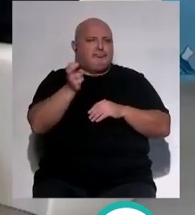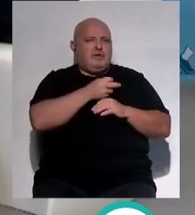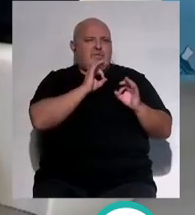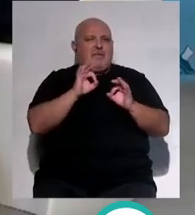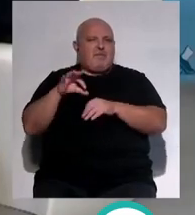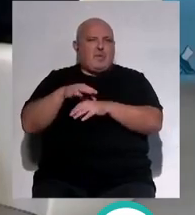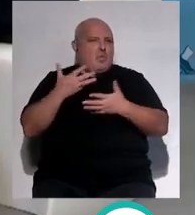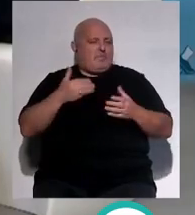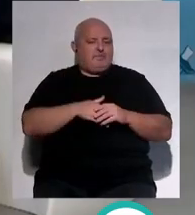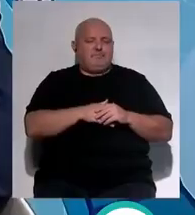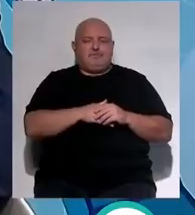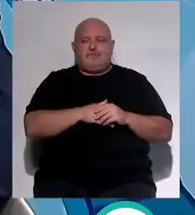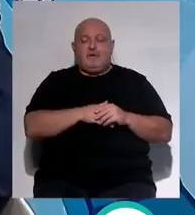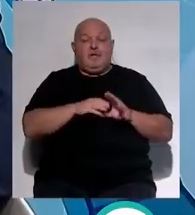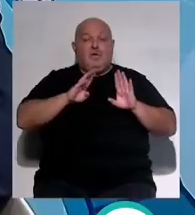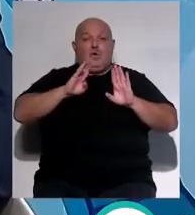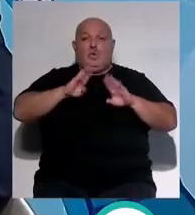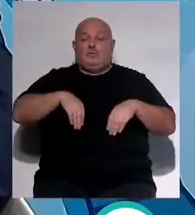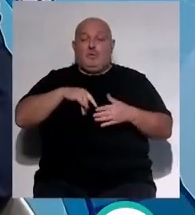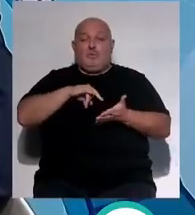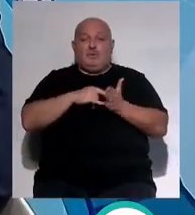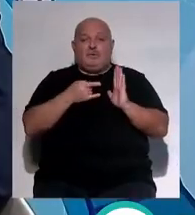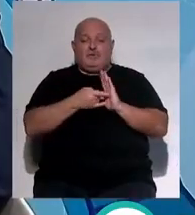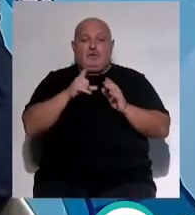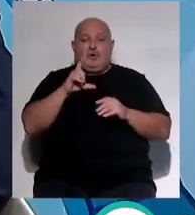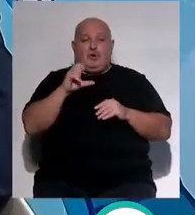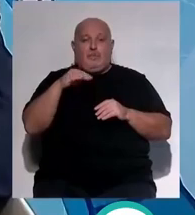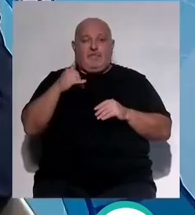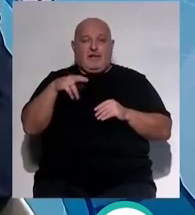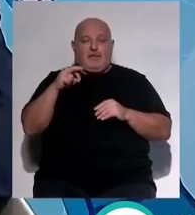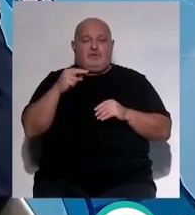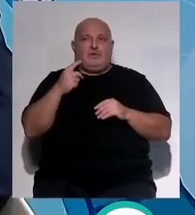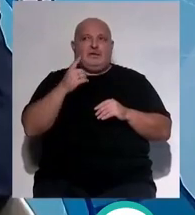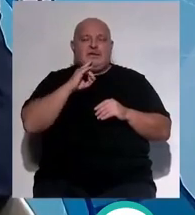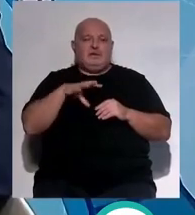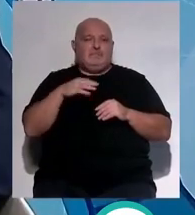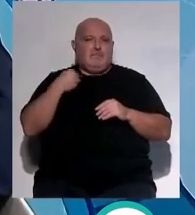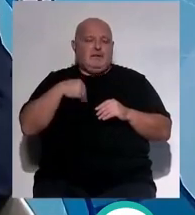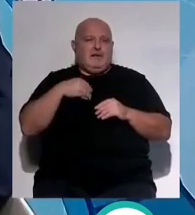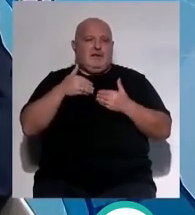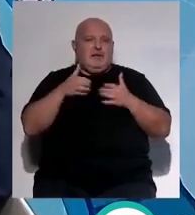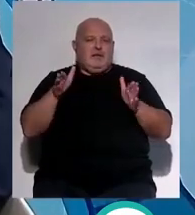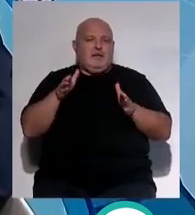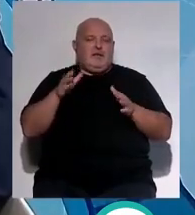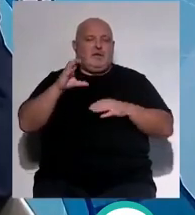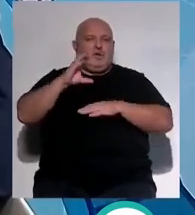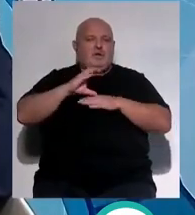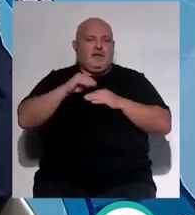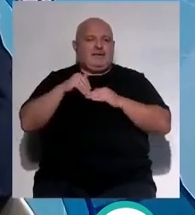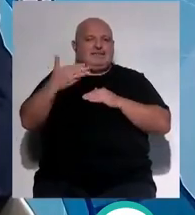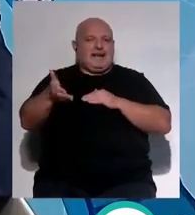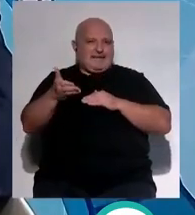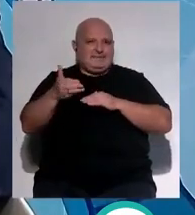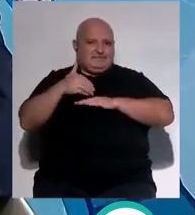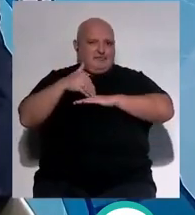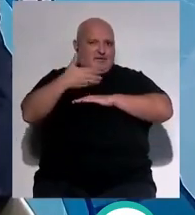centro? Efectivamente el último proyecto que López Cano emprende en solitario ha sido el de la apertura de las consultas externas